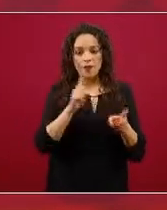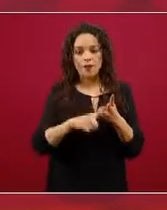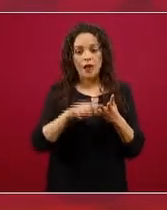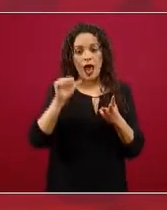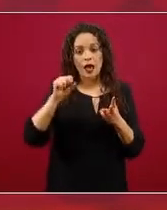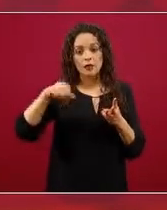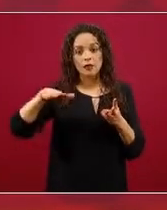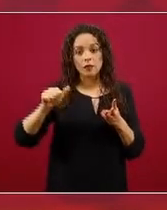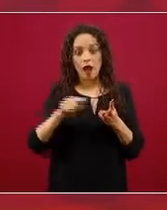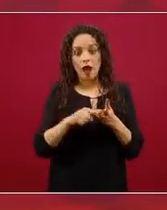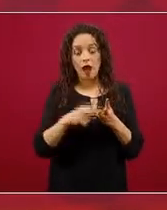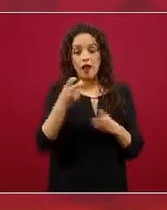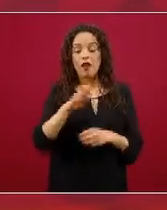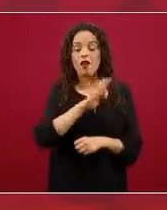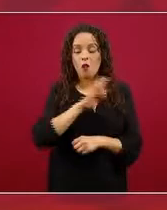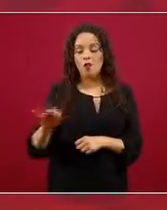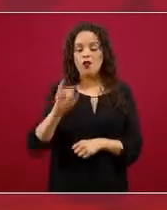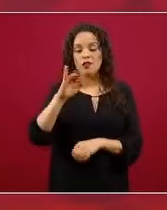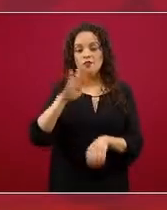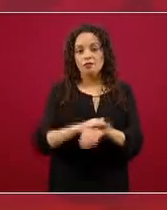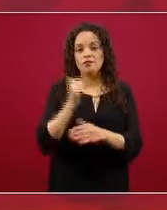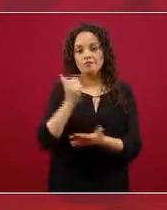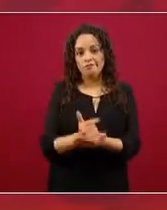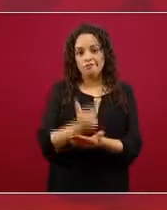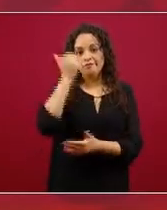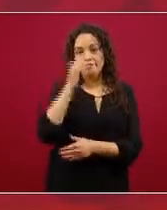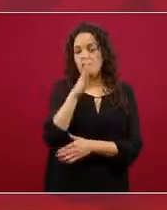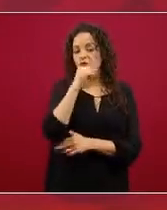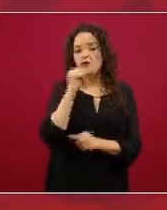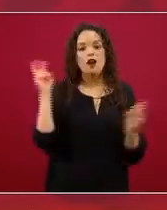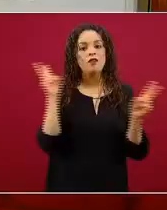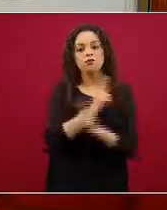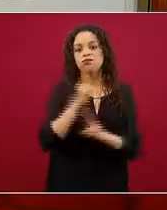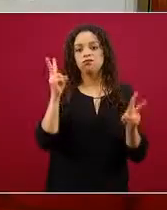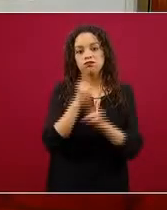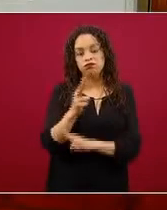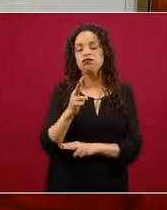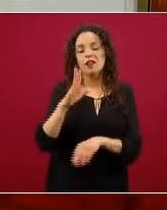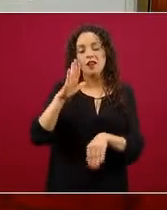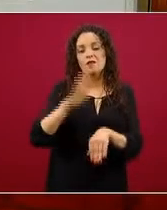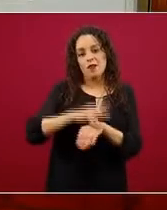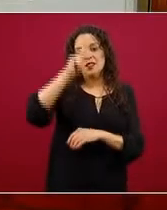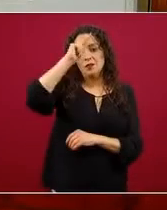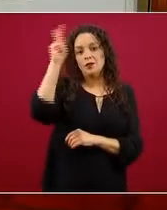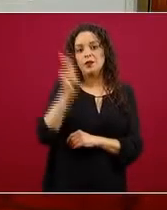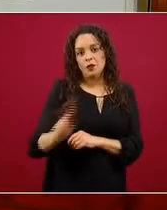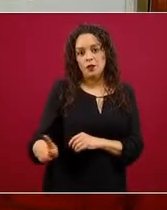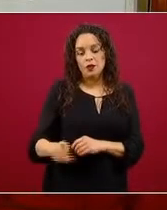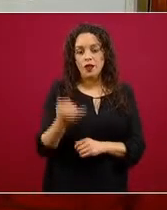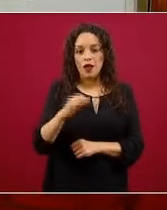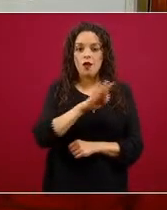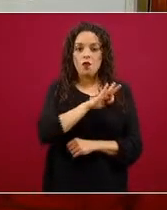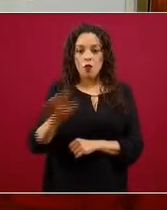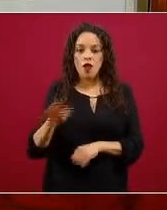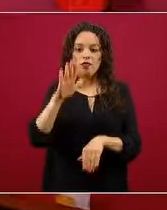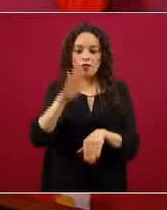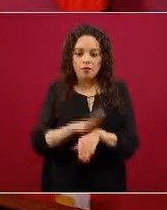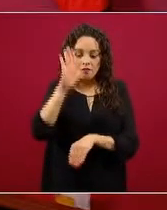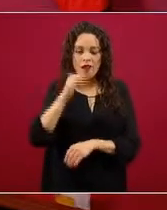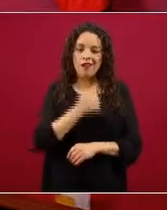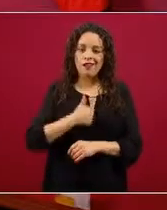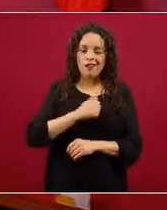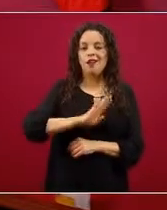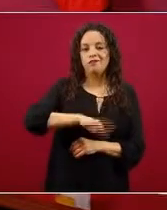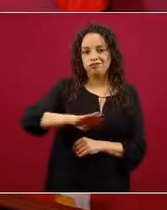pueden precipitar exacerbaciones o complicaciones de estas enfermedades y pueden aumentar la mortalidad.